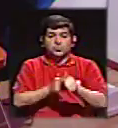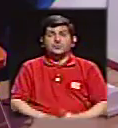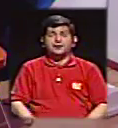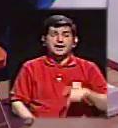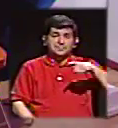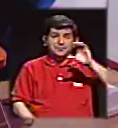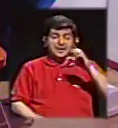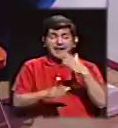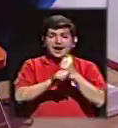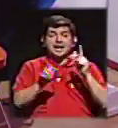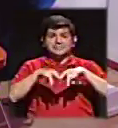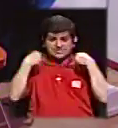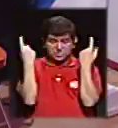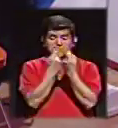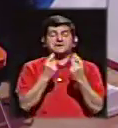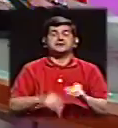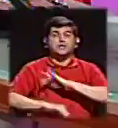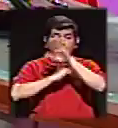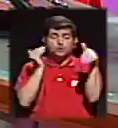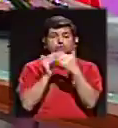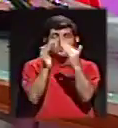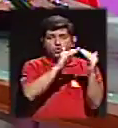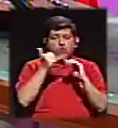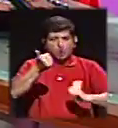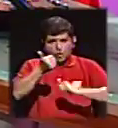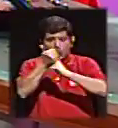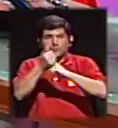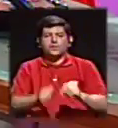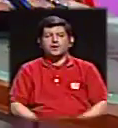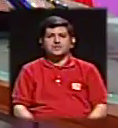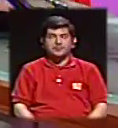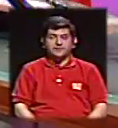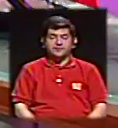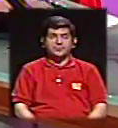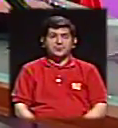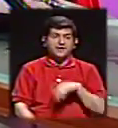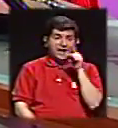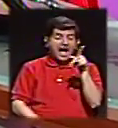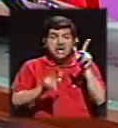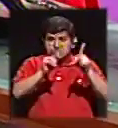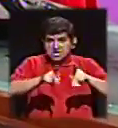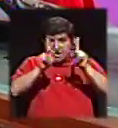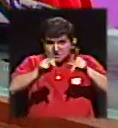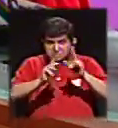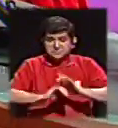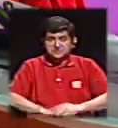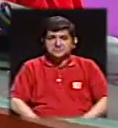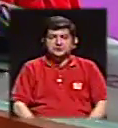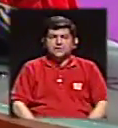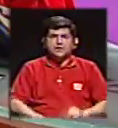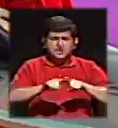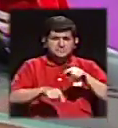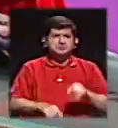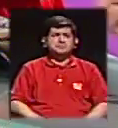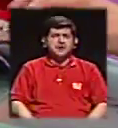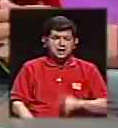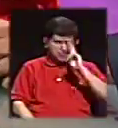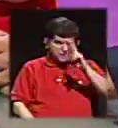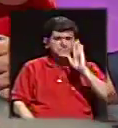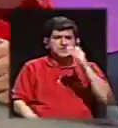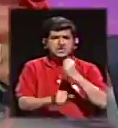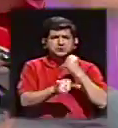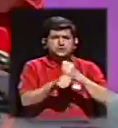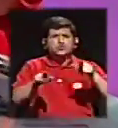un partido político que el pueblo entero la va a apoyar. Ahí está la gente aquí. Pero le reconoce su labor como